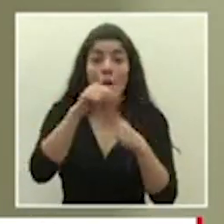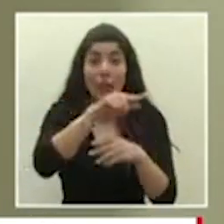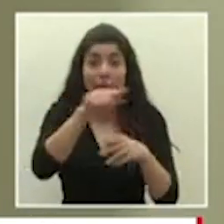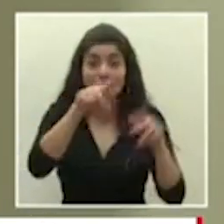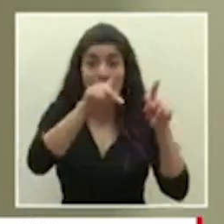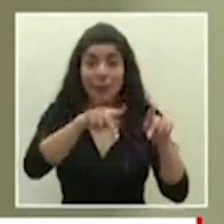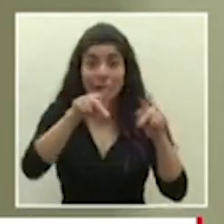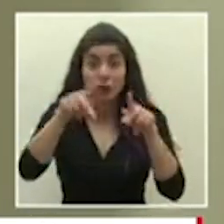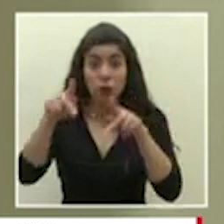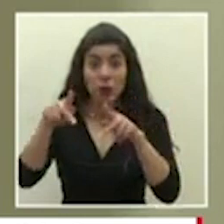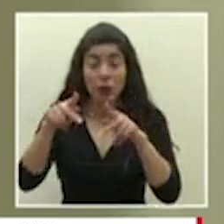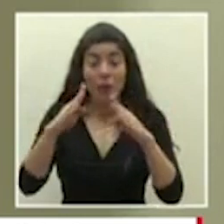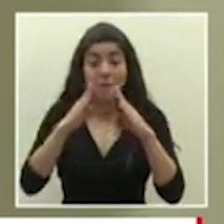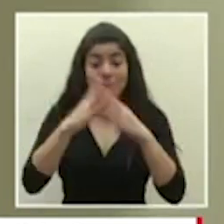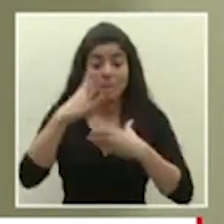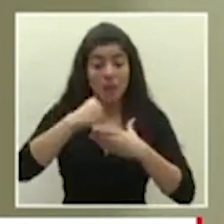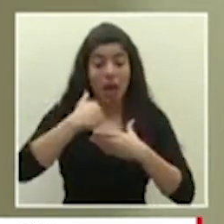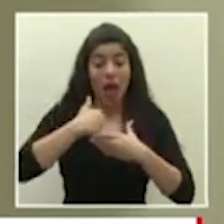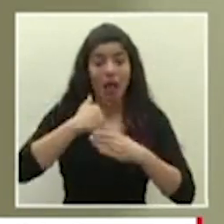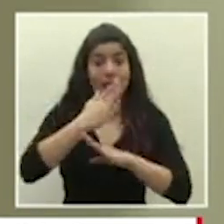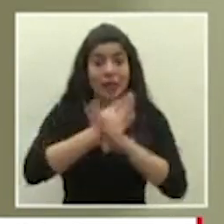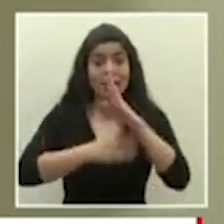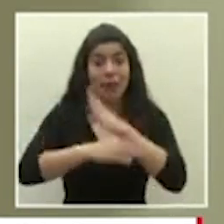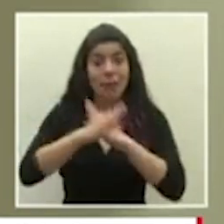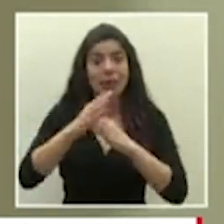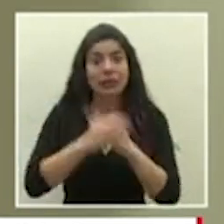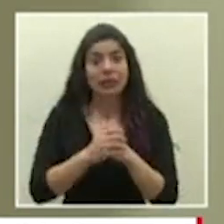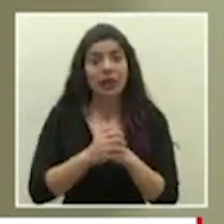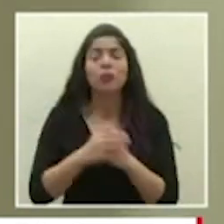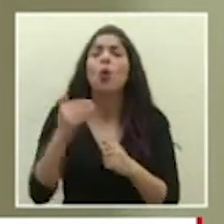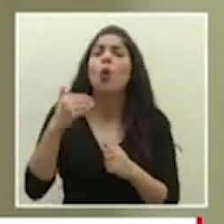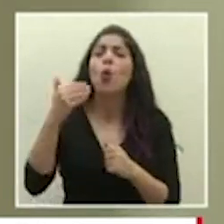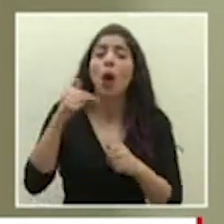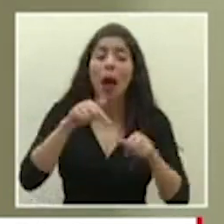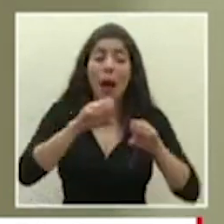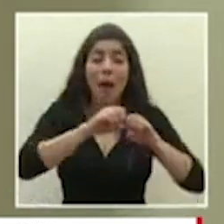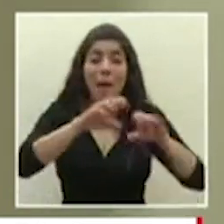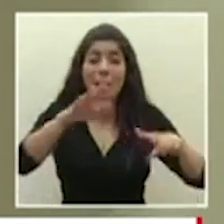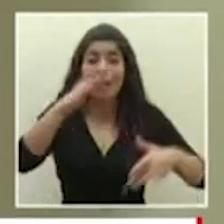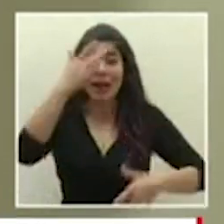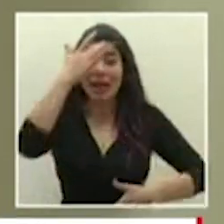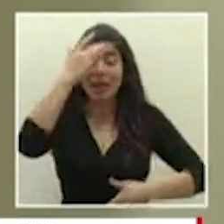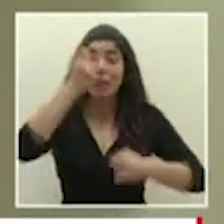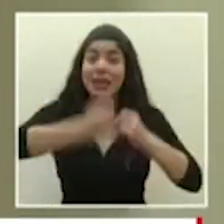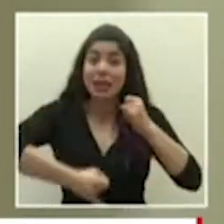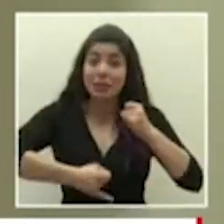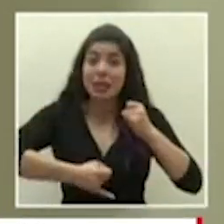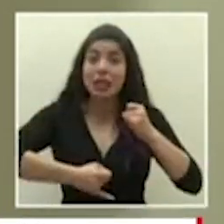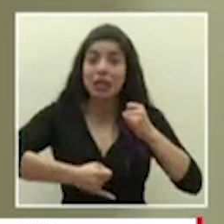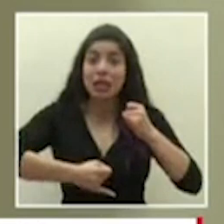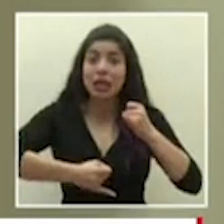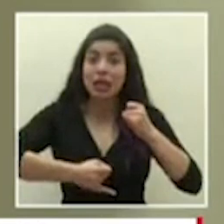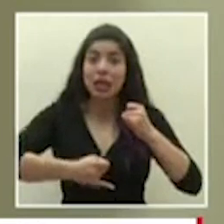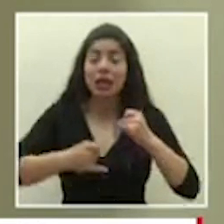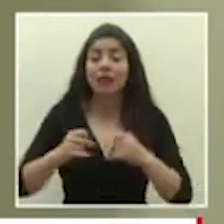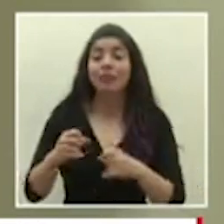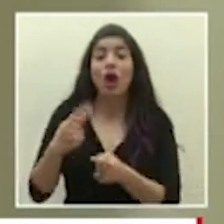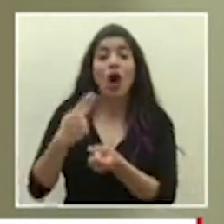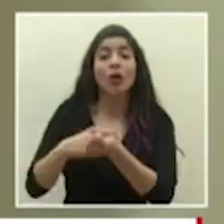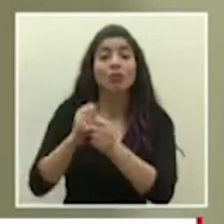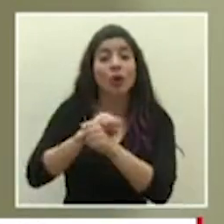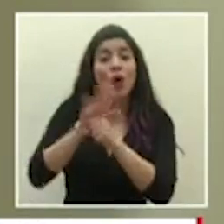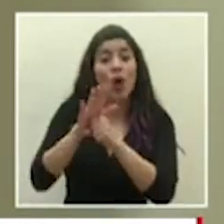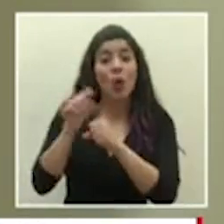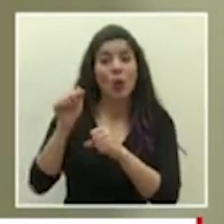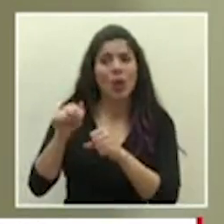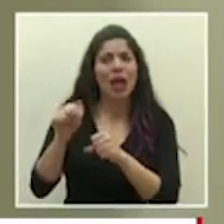que viven con una discapacidad que cuando esta pandemia termine CEACO que ha sido